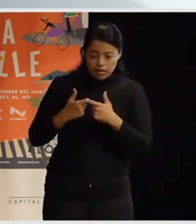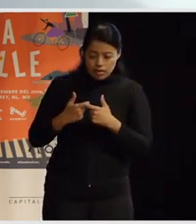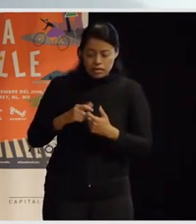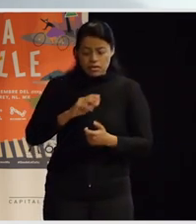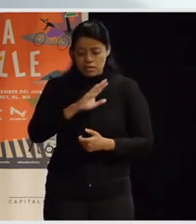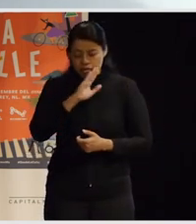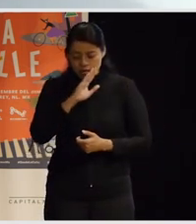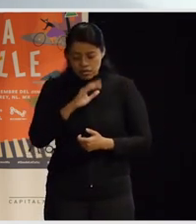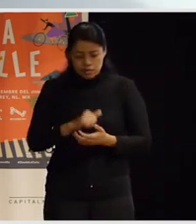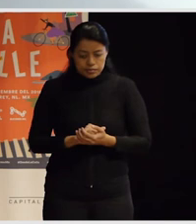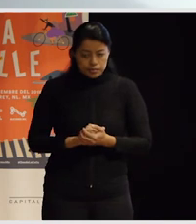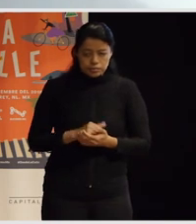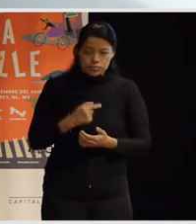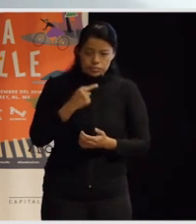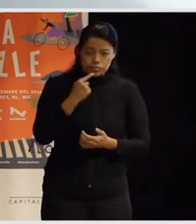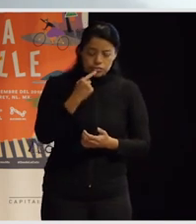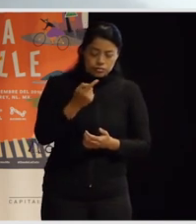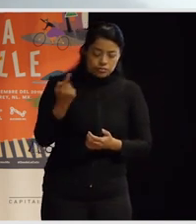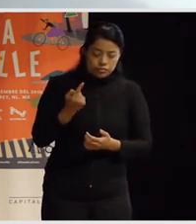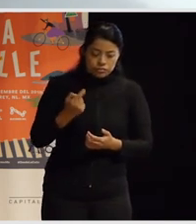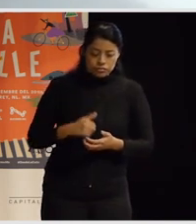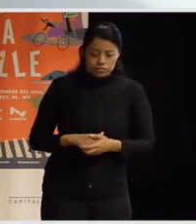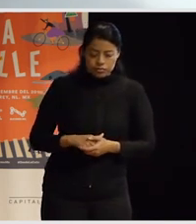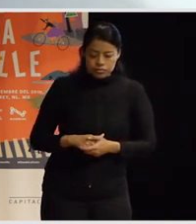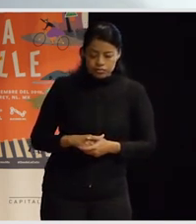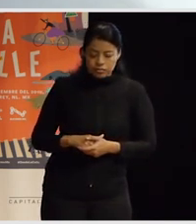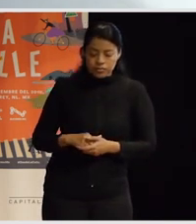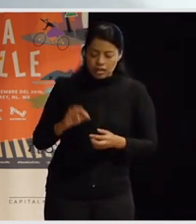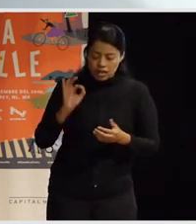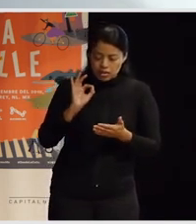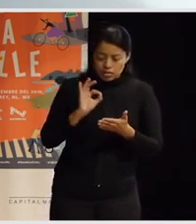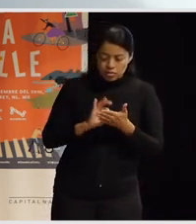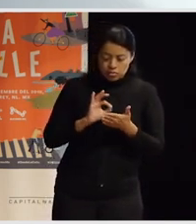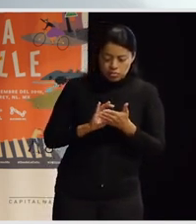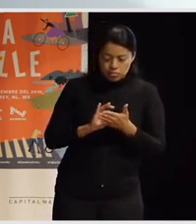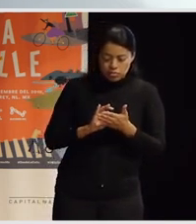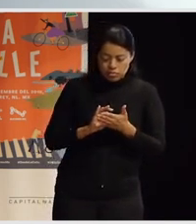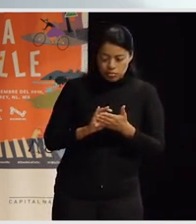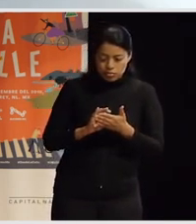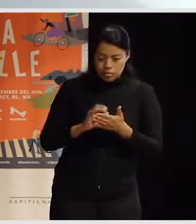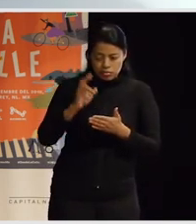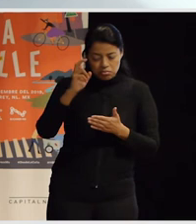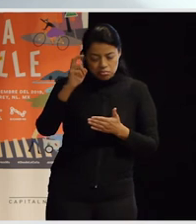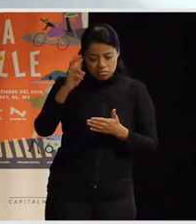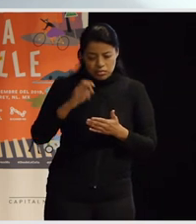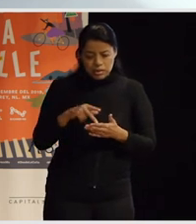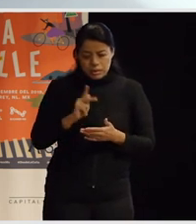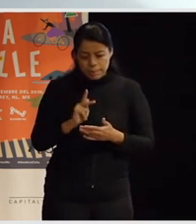maternidad y que yo creo que bueno digamos que es un punto un poco esencialista pero sí que creo que tiene